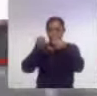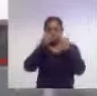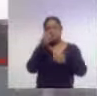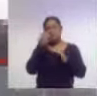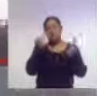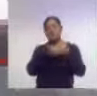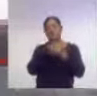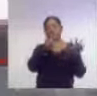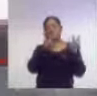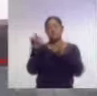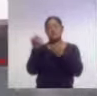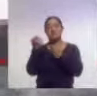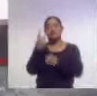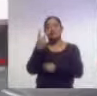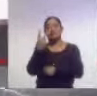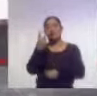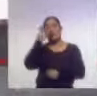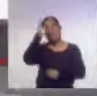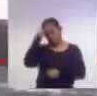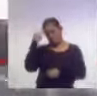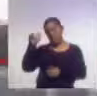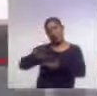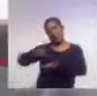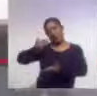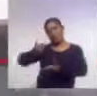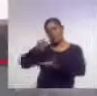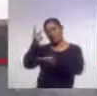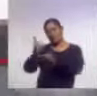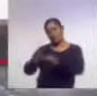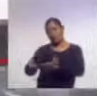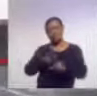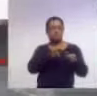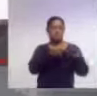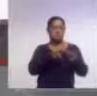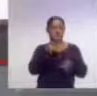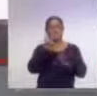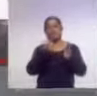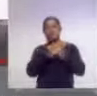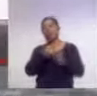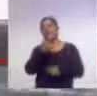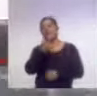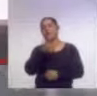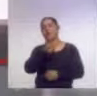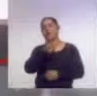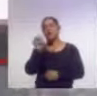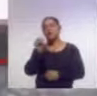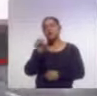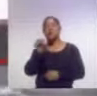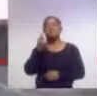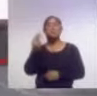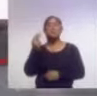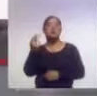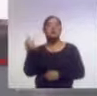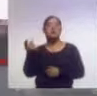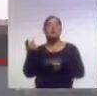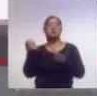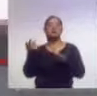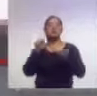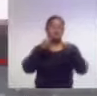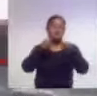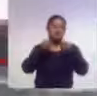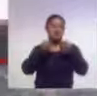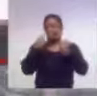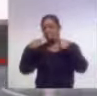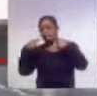.702 acuerdos reparatorios, 4.725 mediaciones, logrando así atender a más de 8